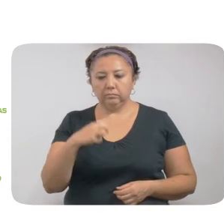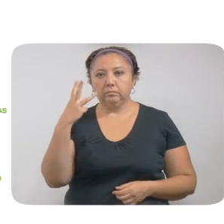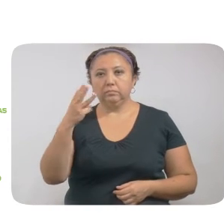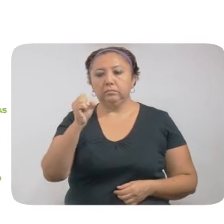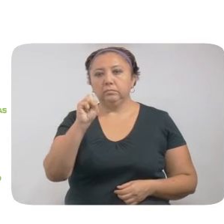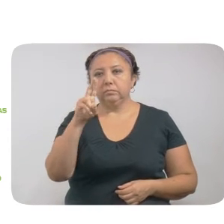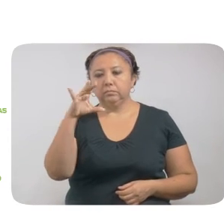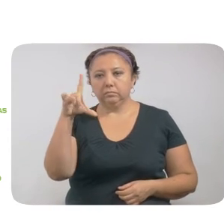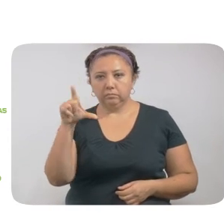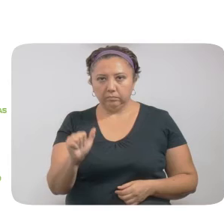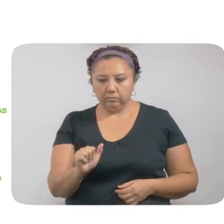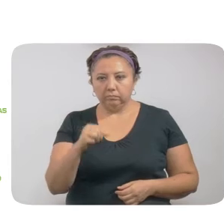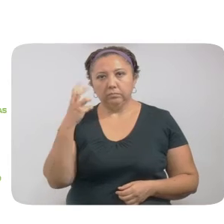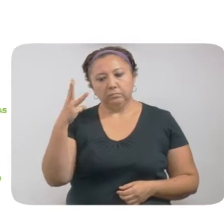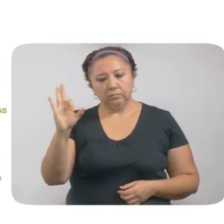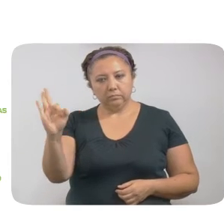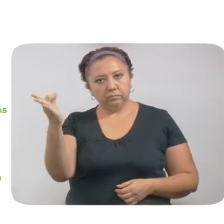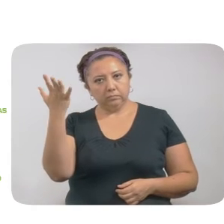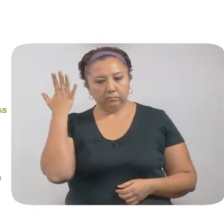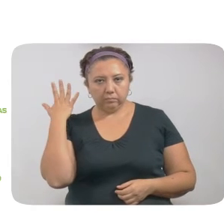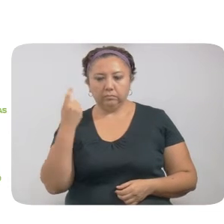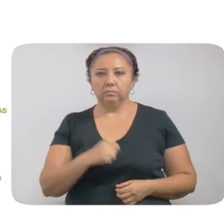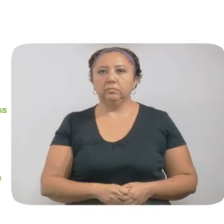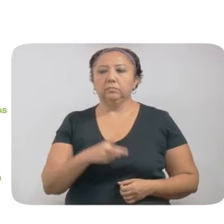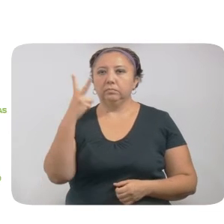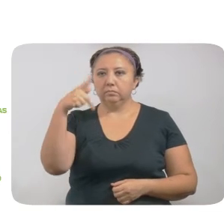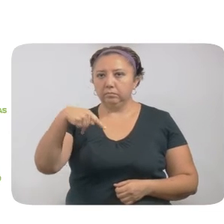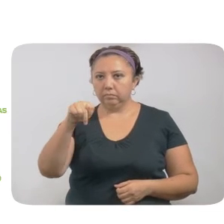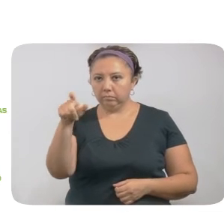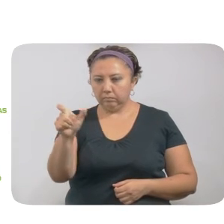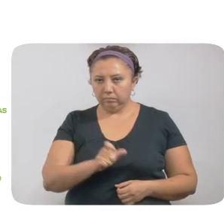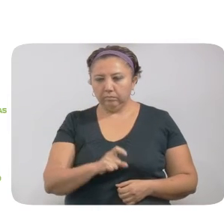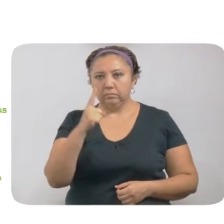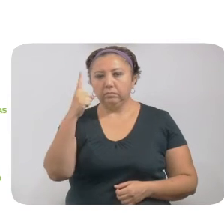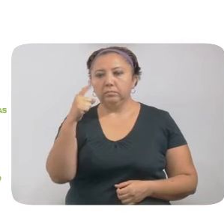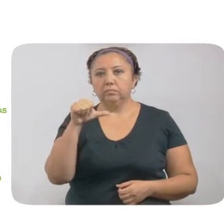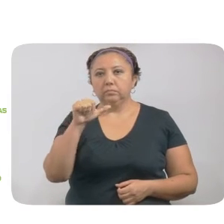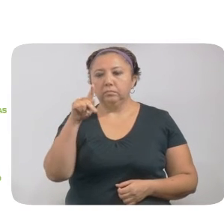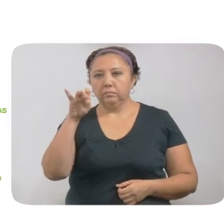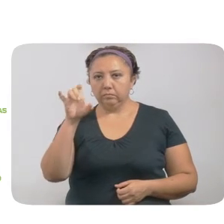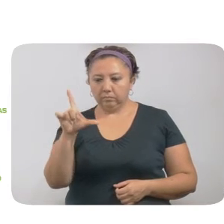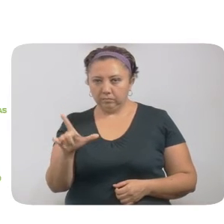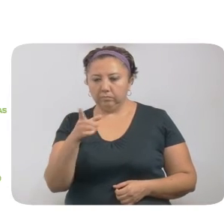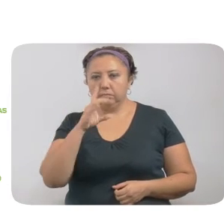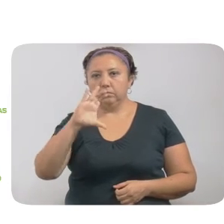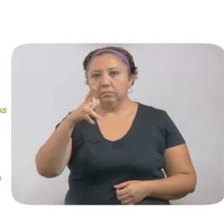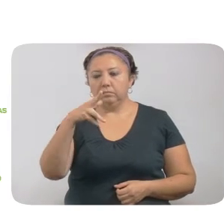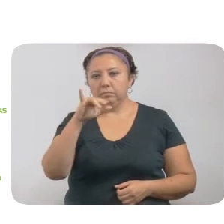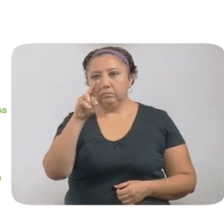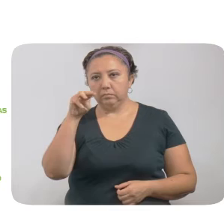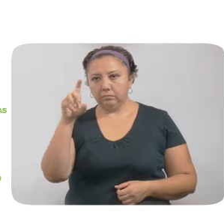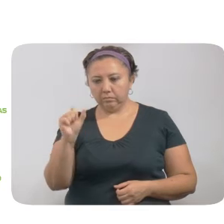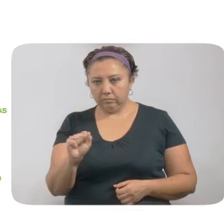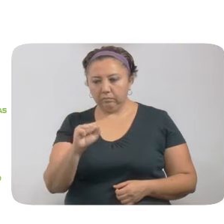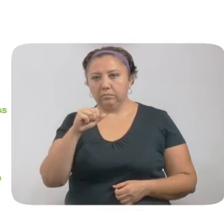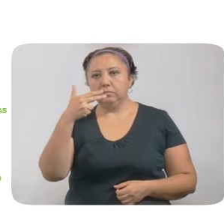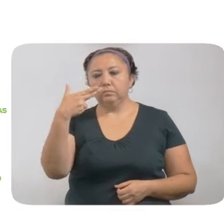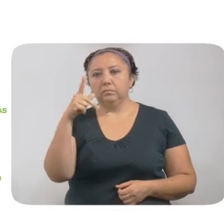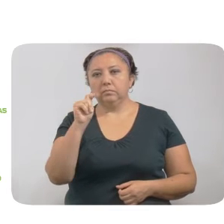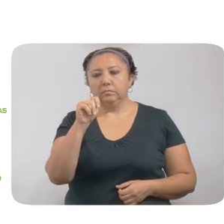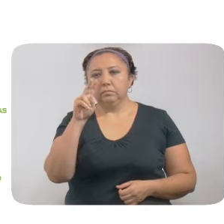3 en Zuquilá, Temozón y 3 foráneos. 2 en Tecash y 1 en Aquil, Celestún, Chichimilá, Joctún,